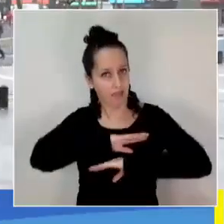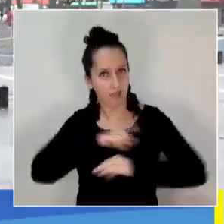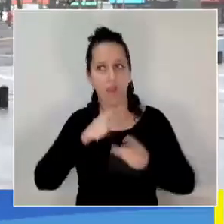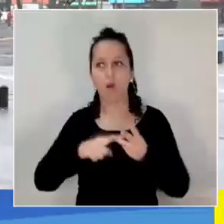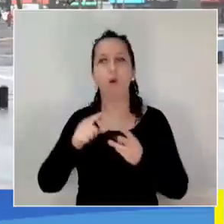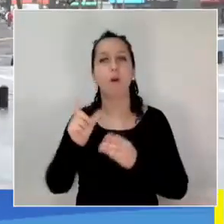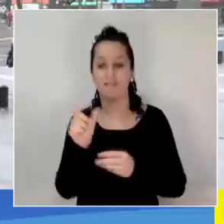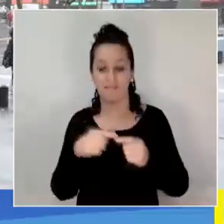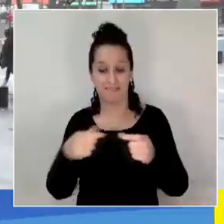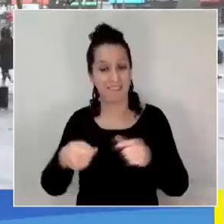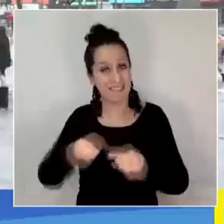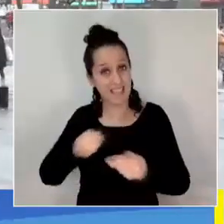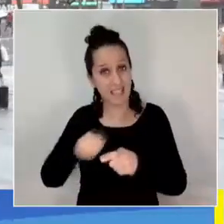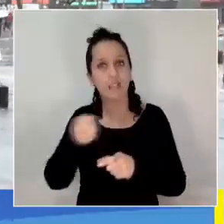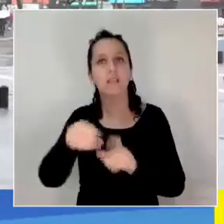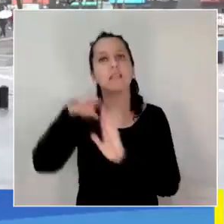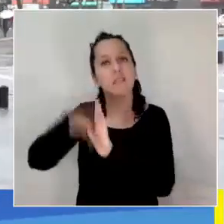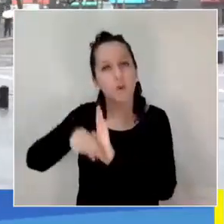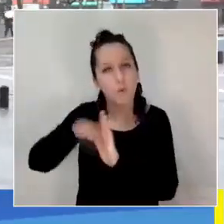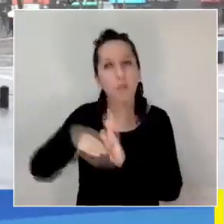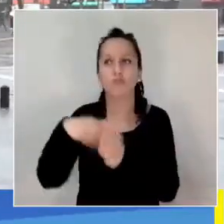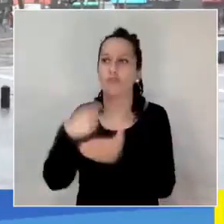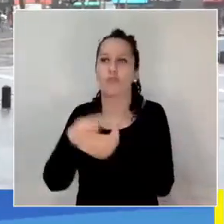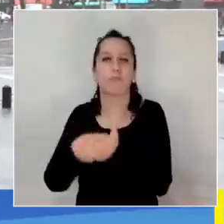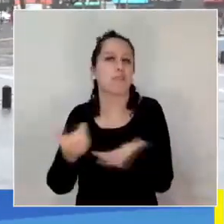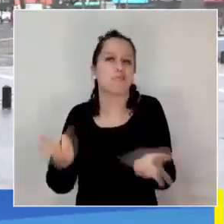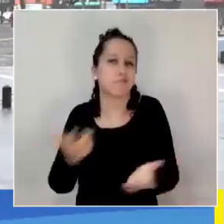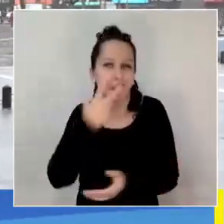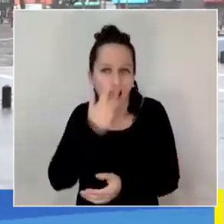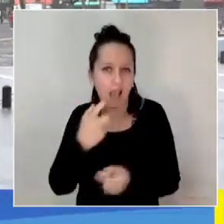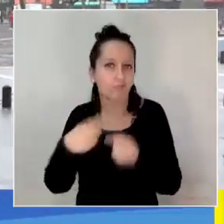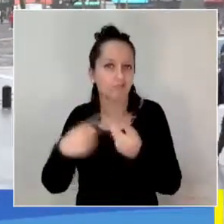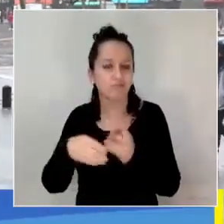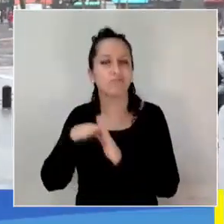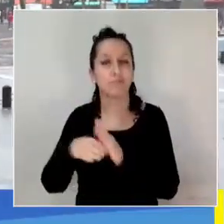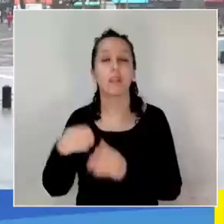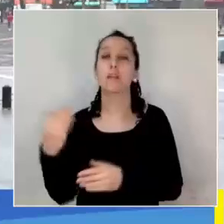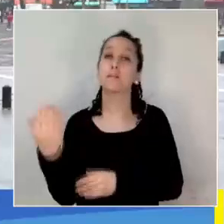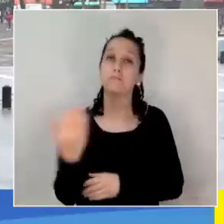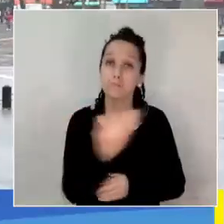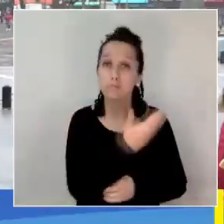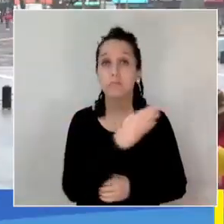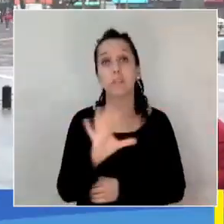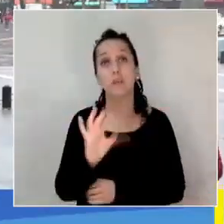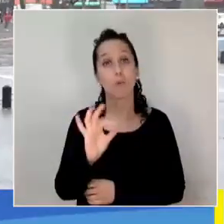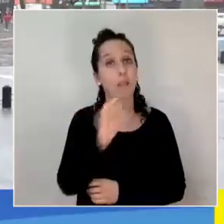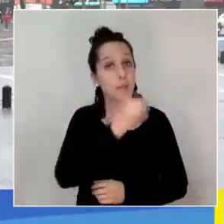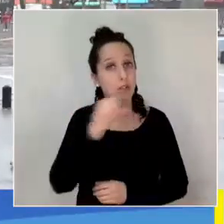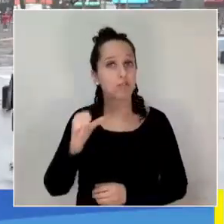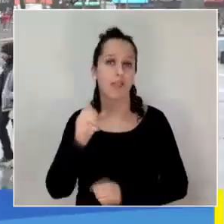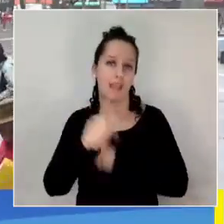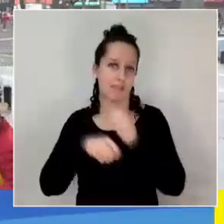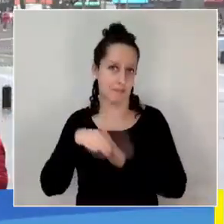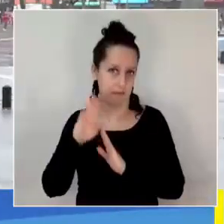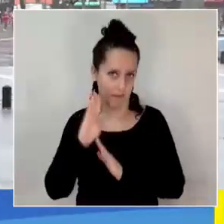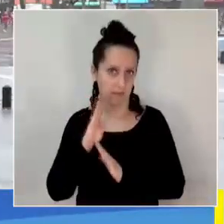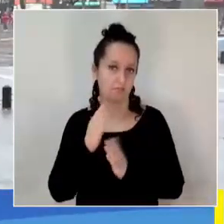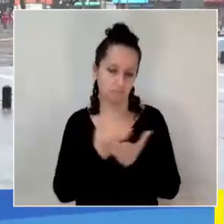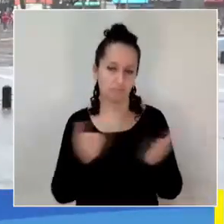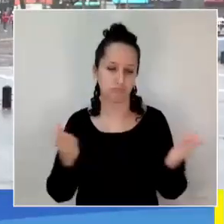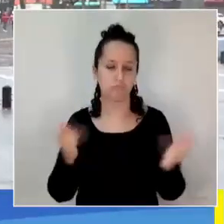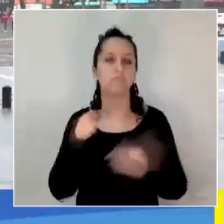descuento para calefaccionar sus viviendas. Este beneficio alcanzó a más de 50 personas mayores de la Comuna Penquista,